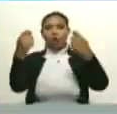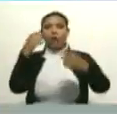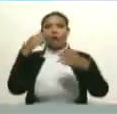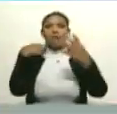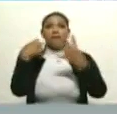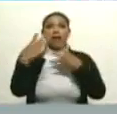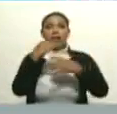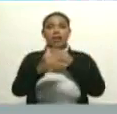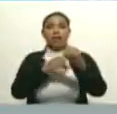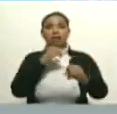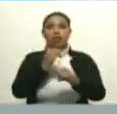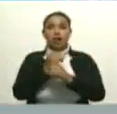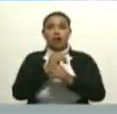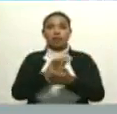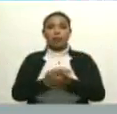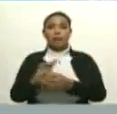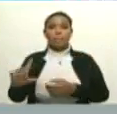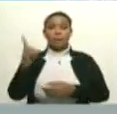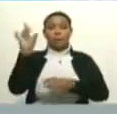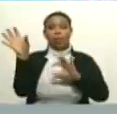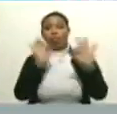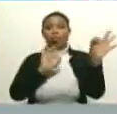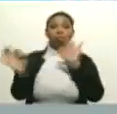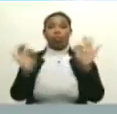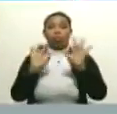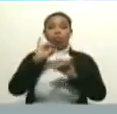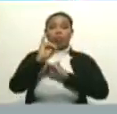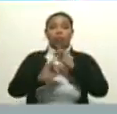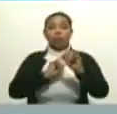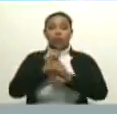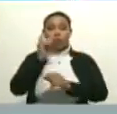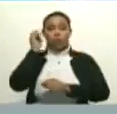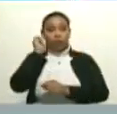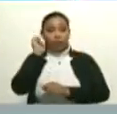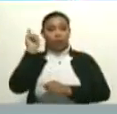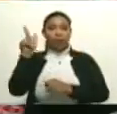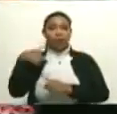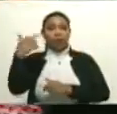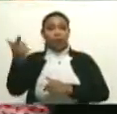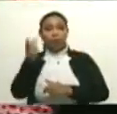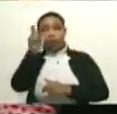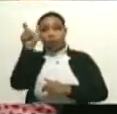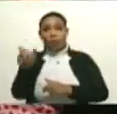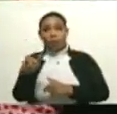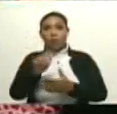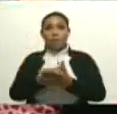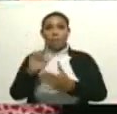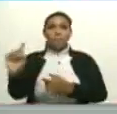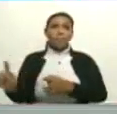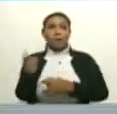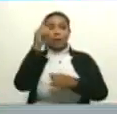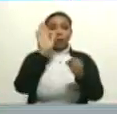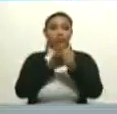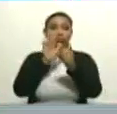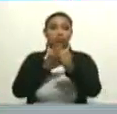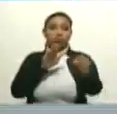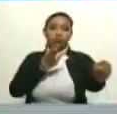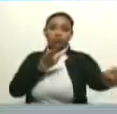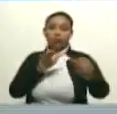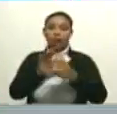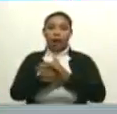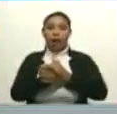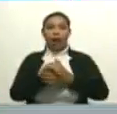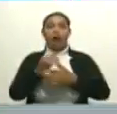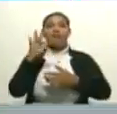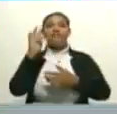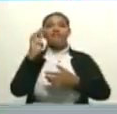a la primera actriz, Francis Rueda y a Costa Palamide. Vamos a darle la palabra primero a Francis